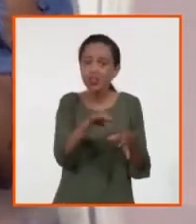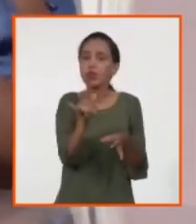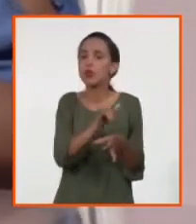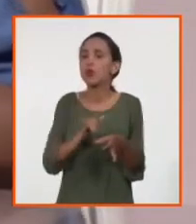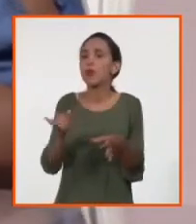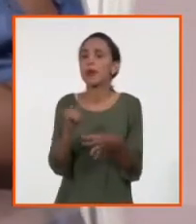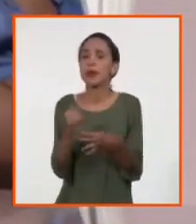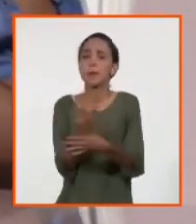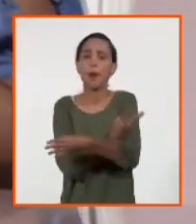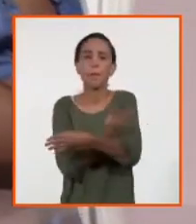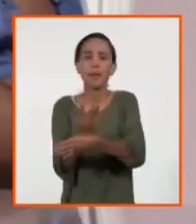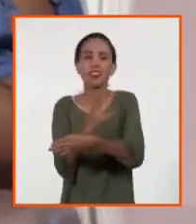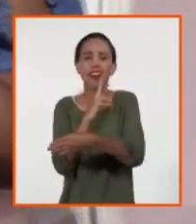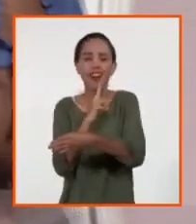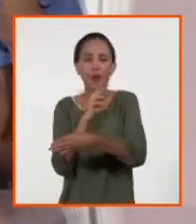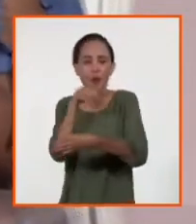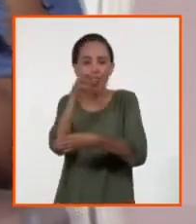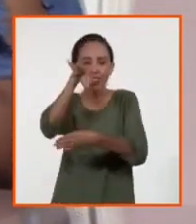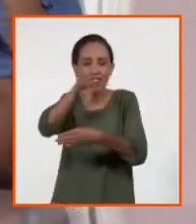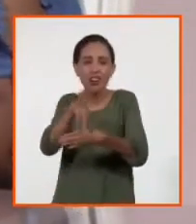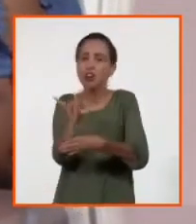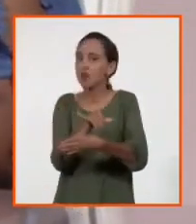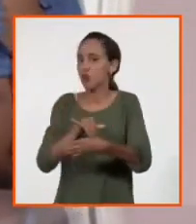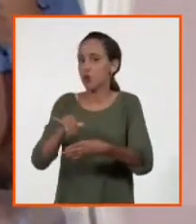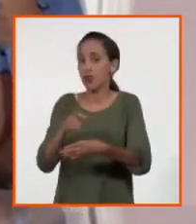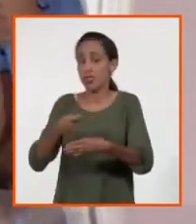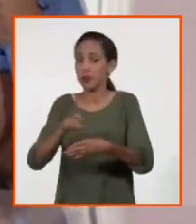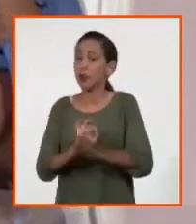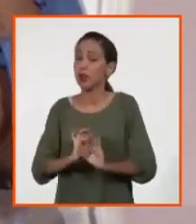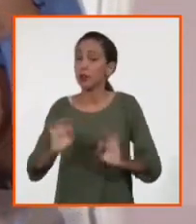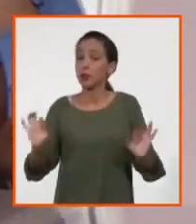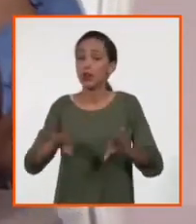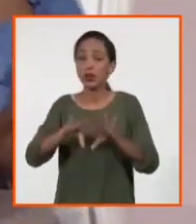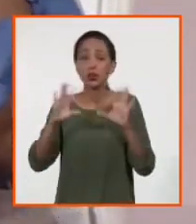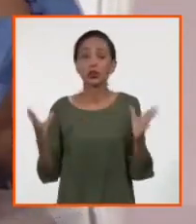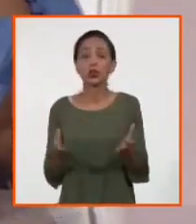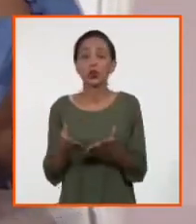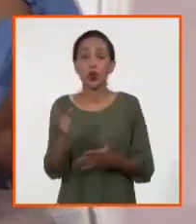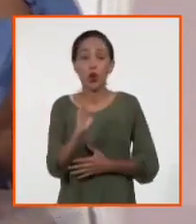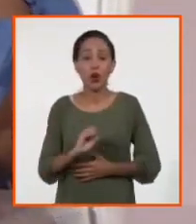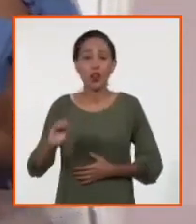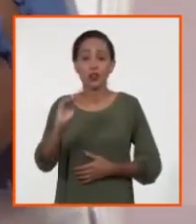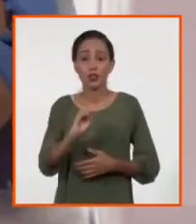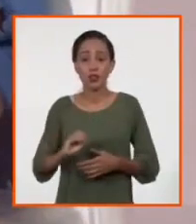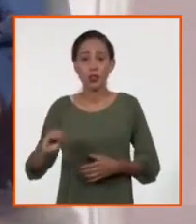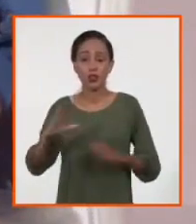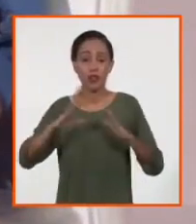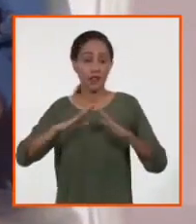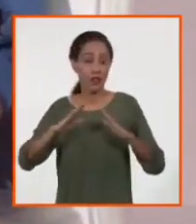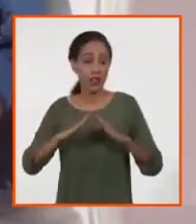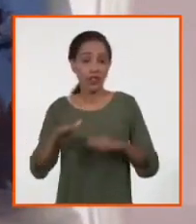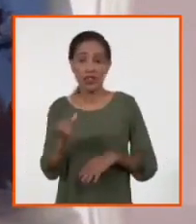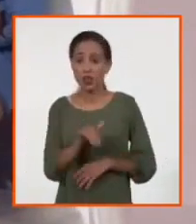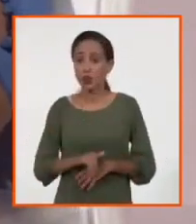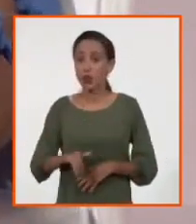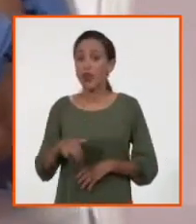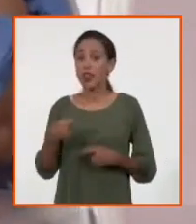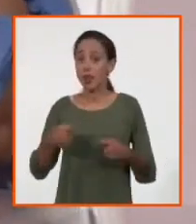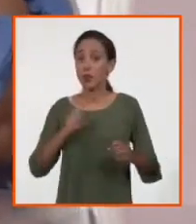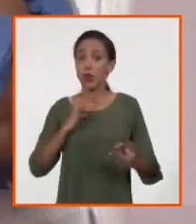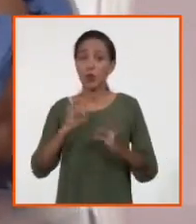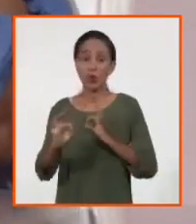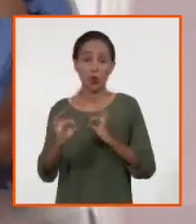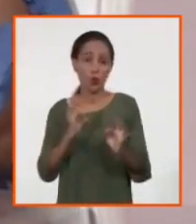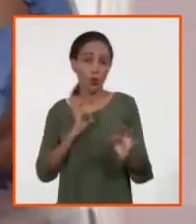definitiva, en toda la organización del medio interno de la vivienda, que no seamos capaces de proteger, de